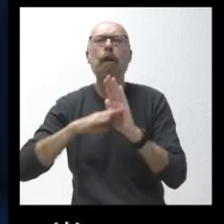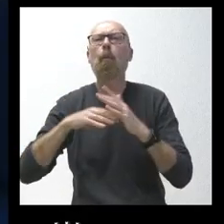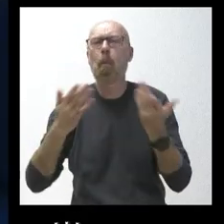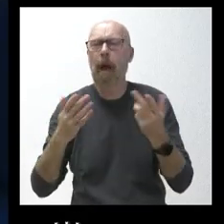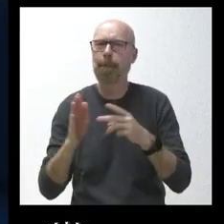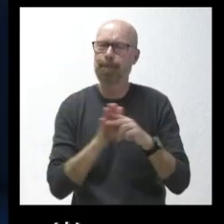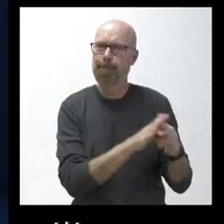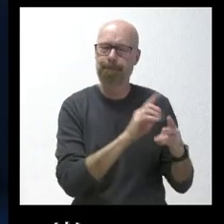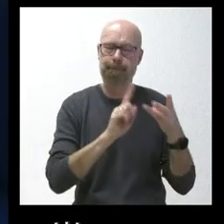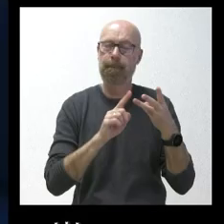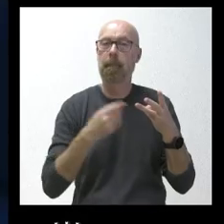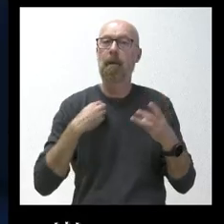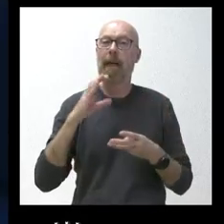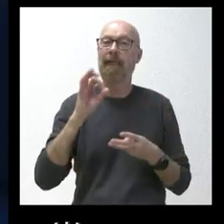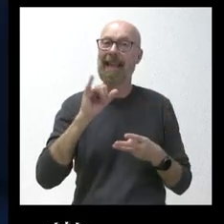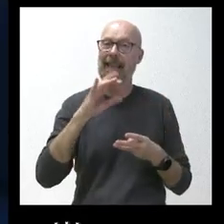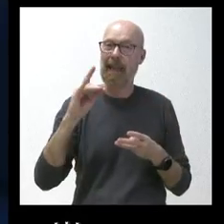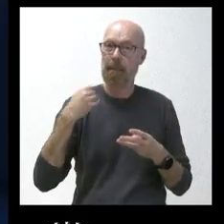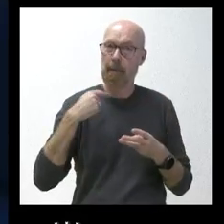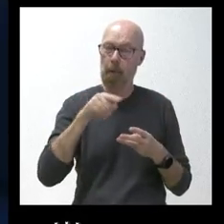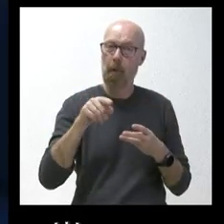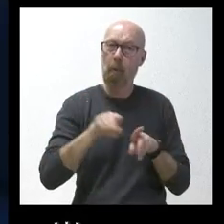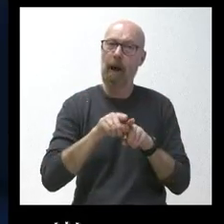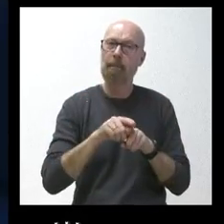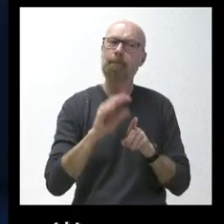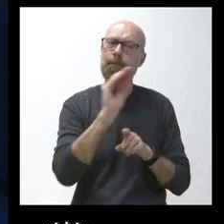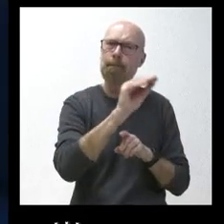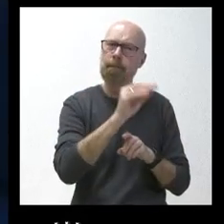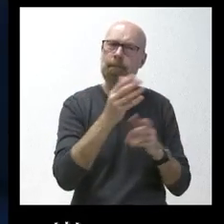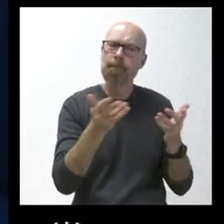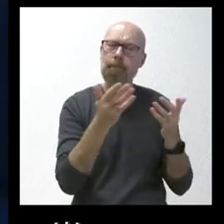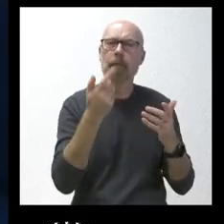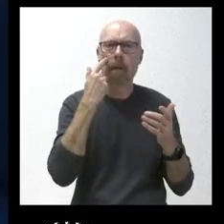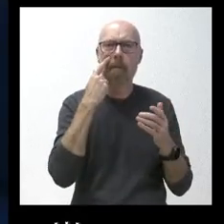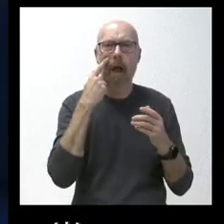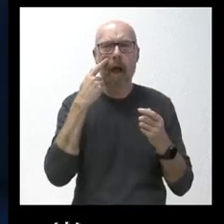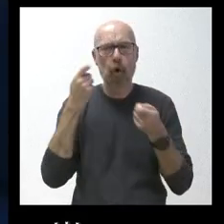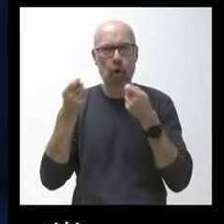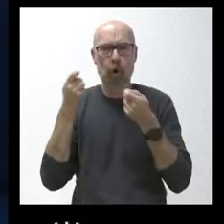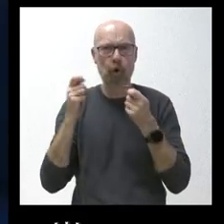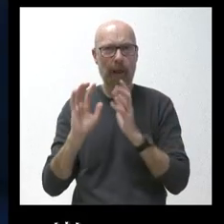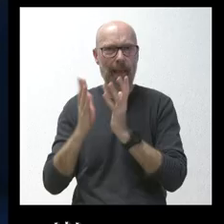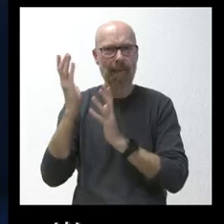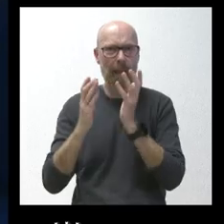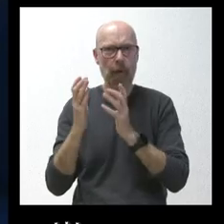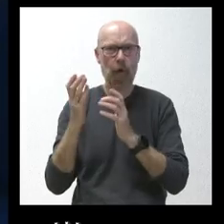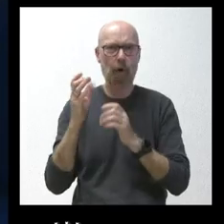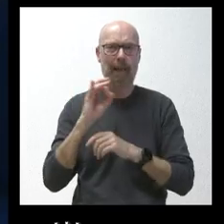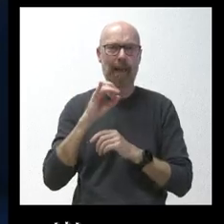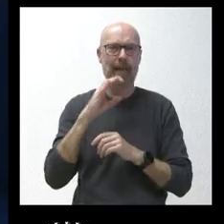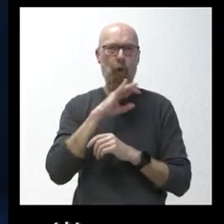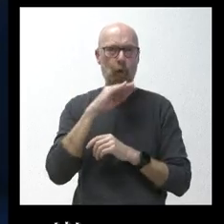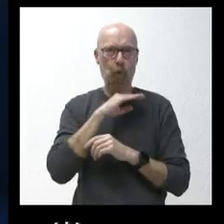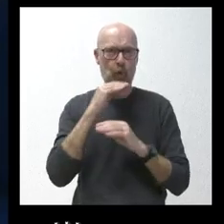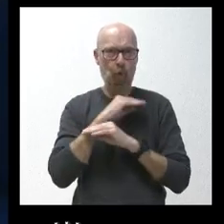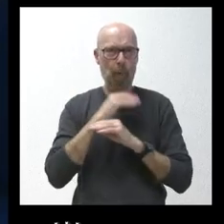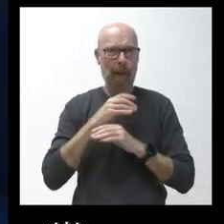urge a Medio Ambiente a que aclare el futuro de los 400 vigilantes de incendios despedidos el pasado 15 de octubre. ¿Nos puede